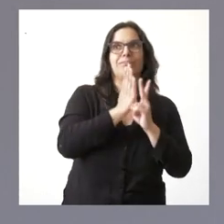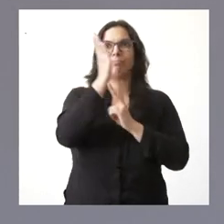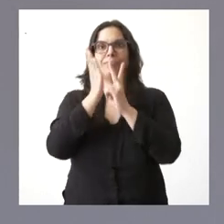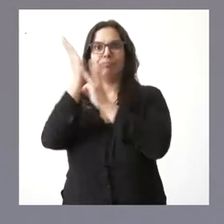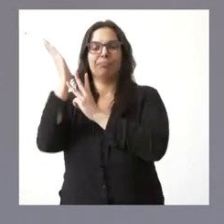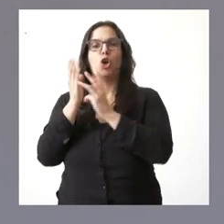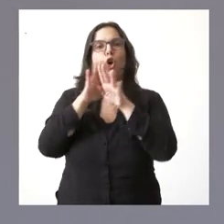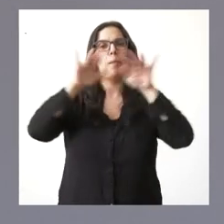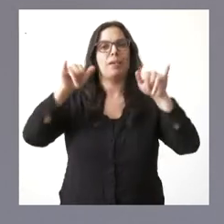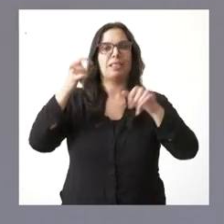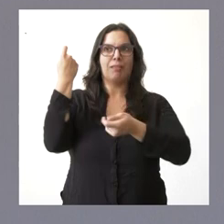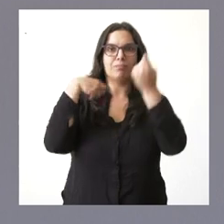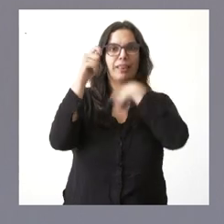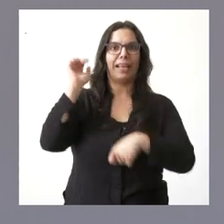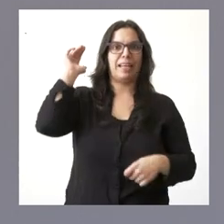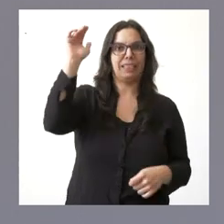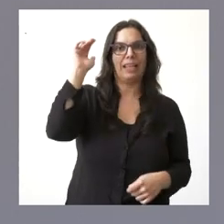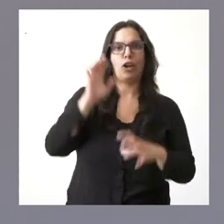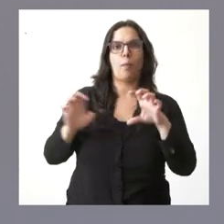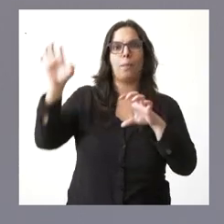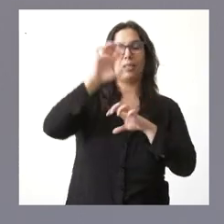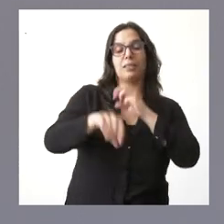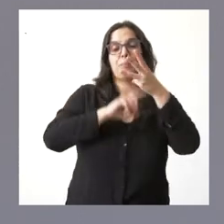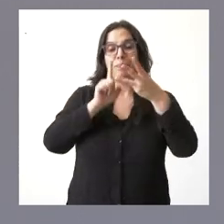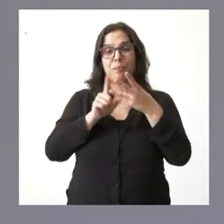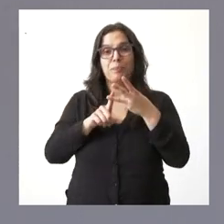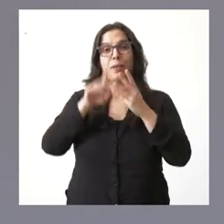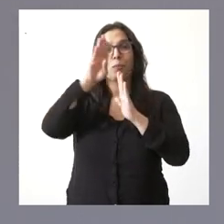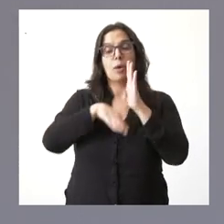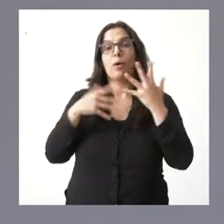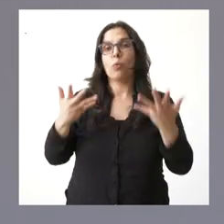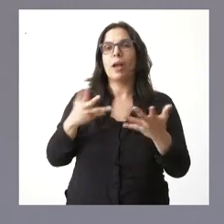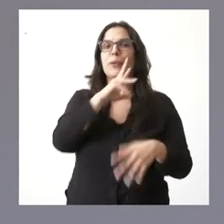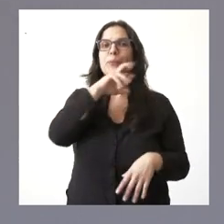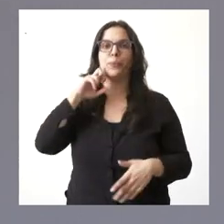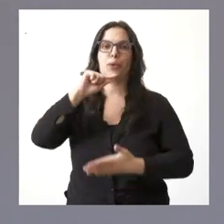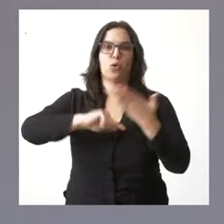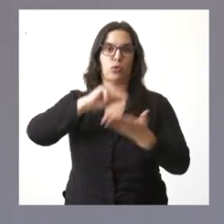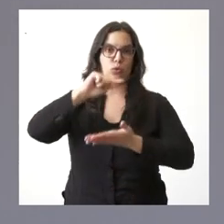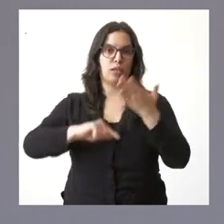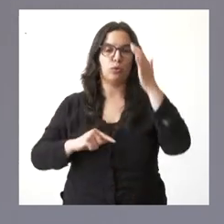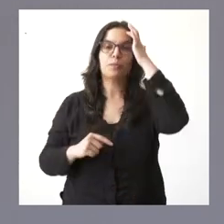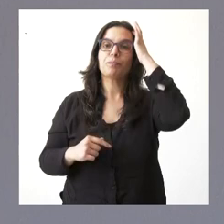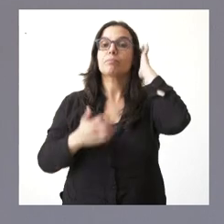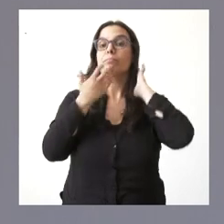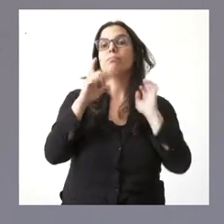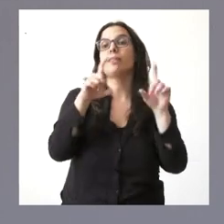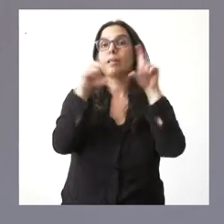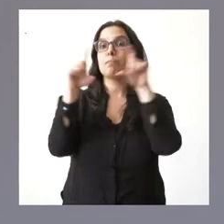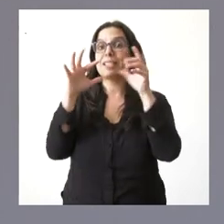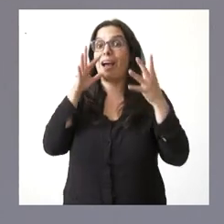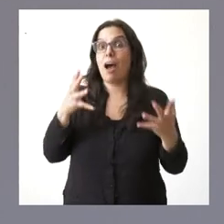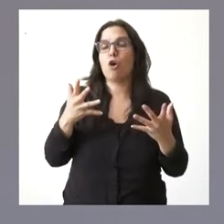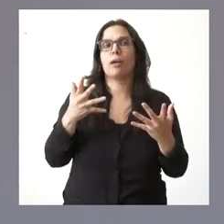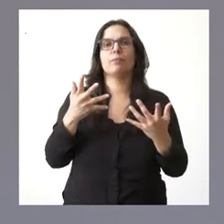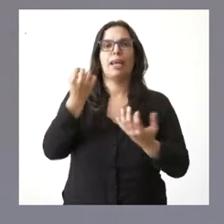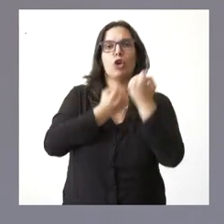de nuestra comunidad autónoma en el exterior. Y un tercer ámbito es el mantenimiento del empleo, empresas que tienen dificultades en este contexto,